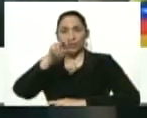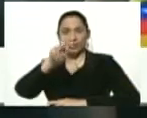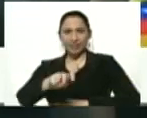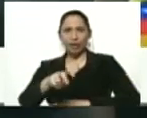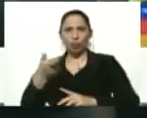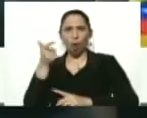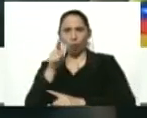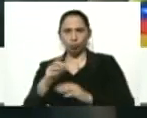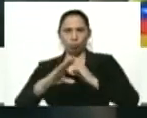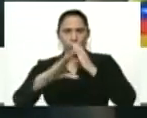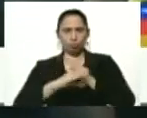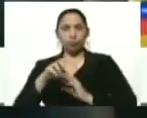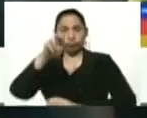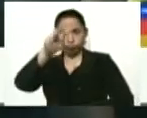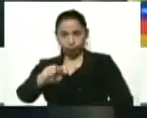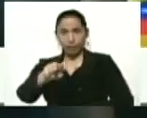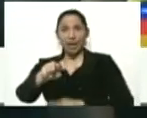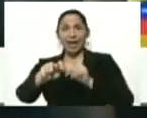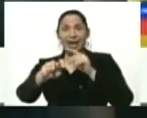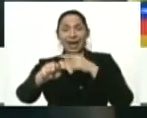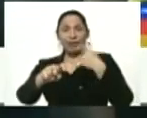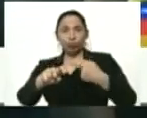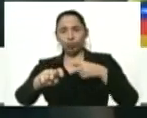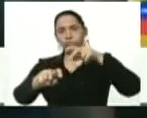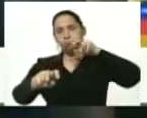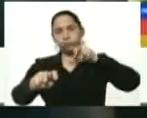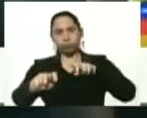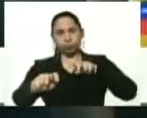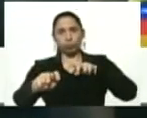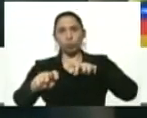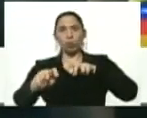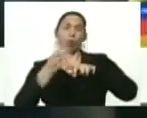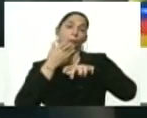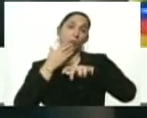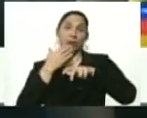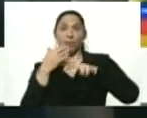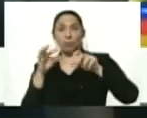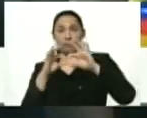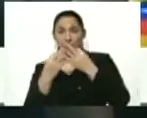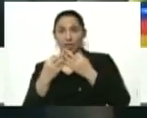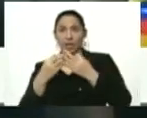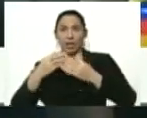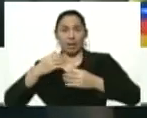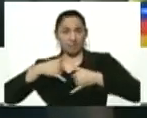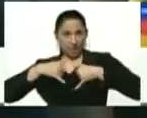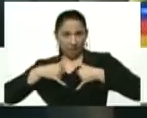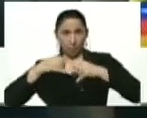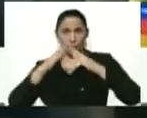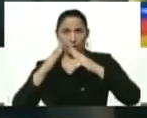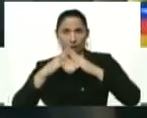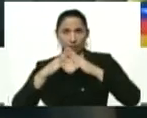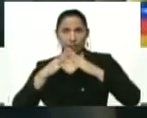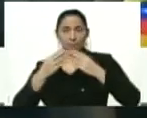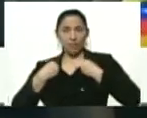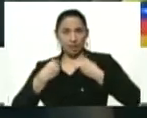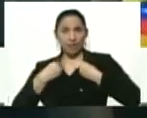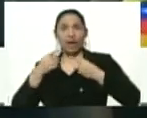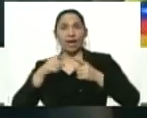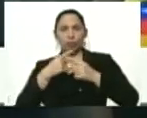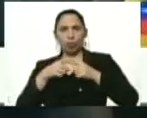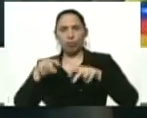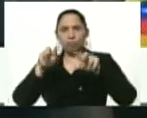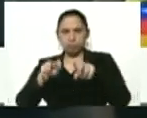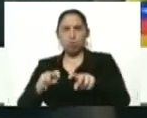medio en el transporte público a menos que sea alguien que vive con nosotros alguien que está en nuestro mismo hogar si puede sentarse al lado de nosotros pero si no debemos